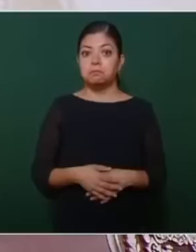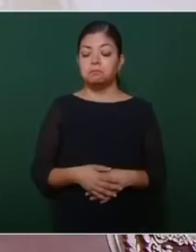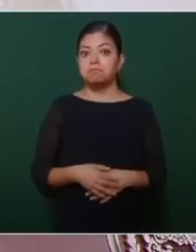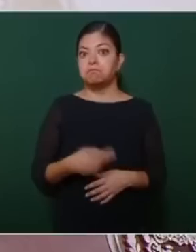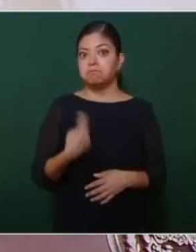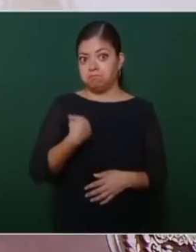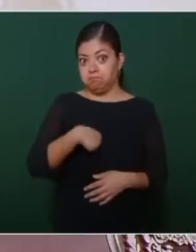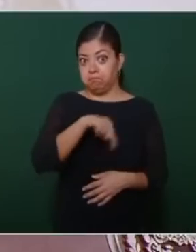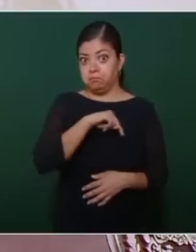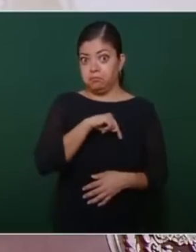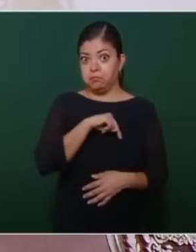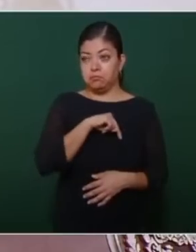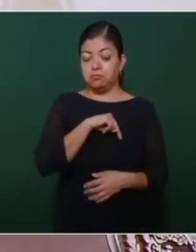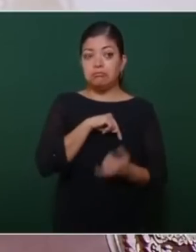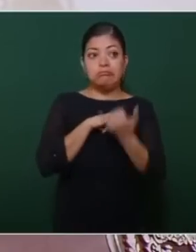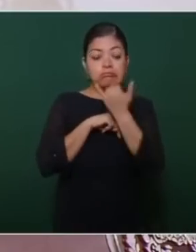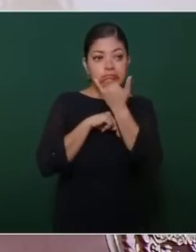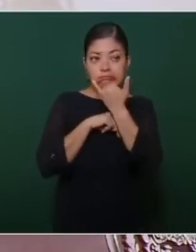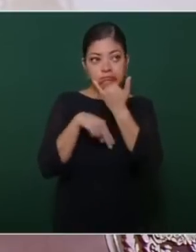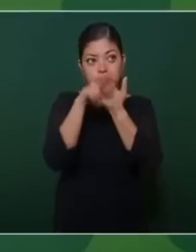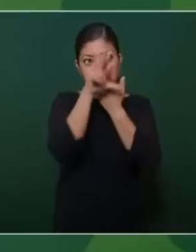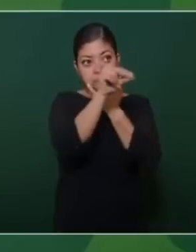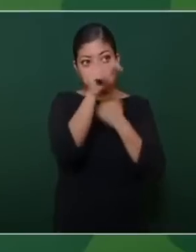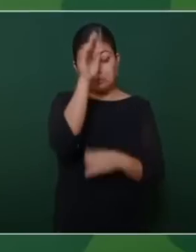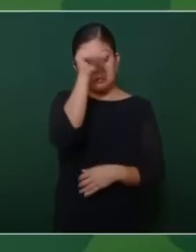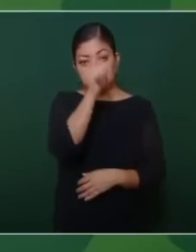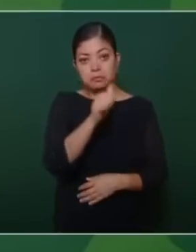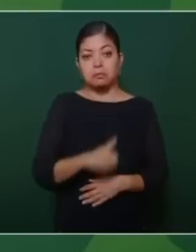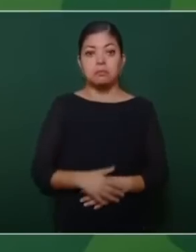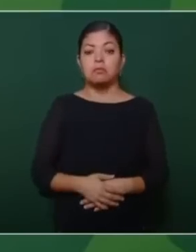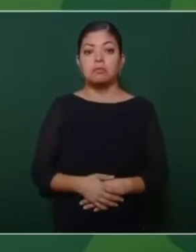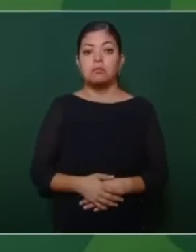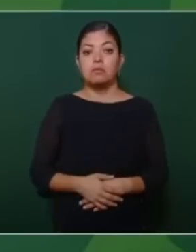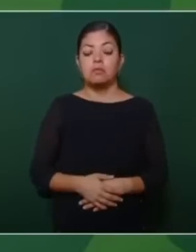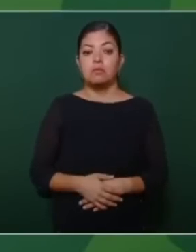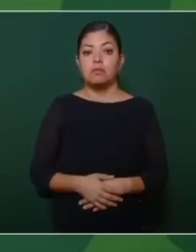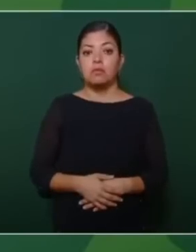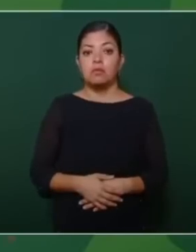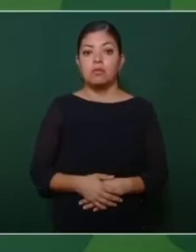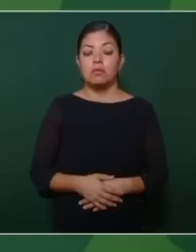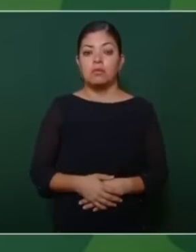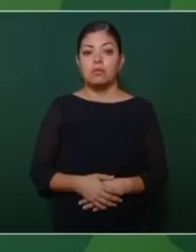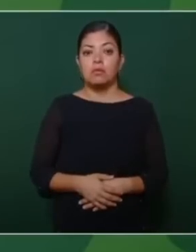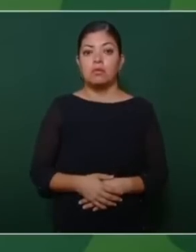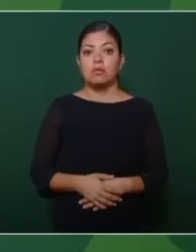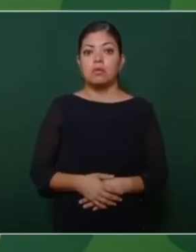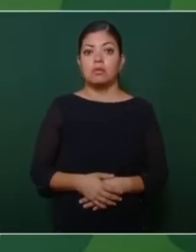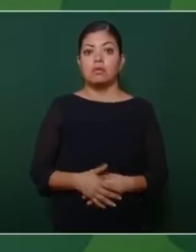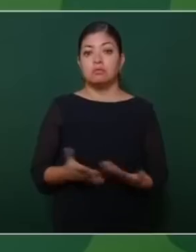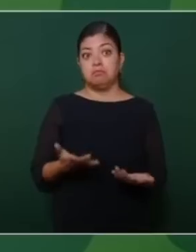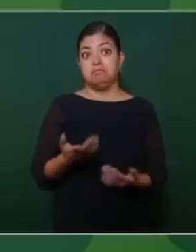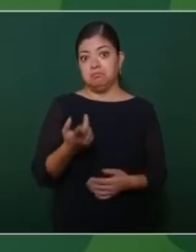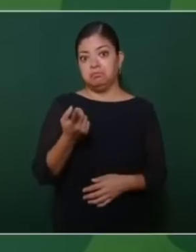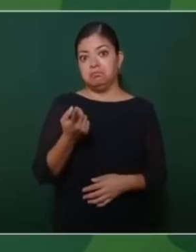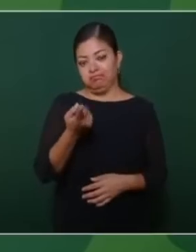regalen un like para que le lleguemos a más personas con toda esta información. Vamos a ver qué es que reveló hoy el presidente